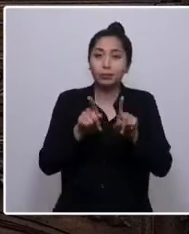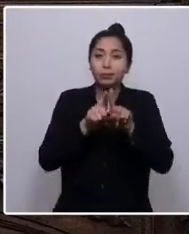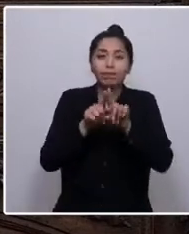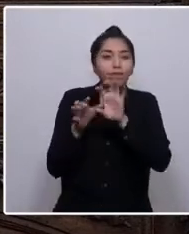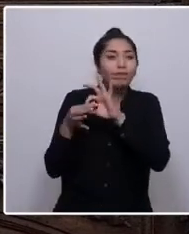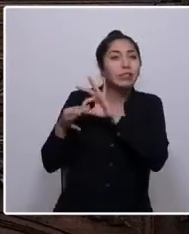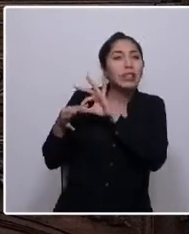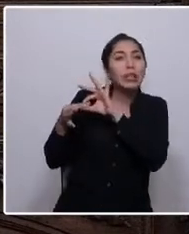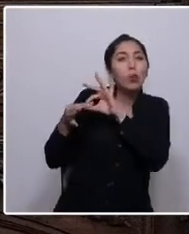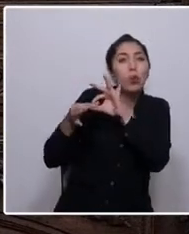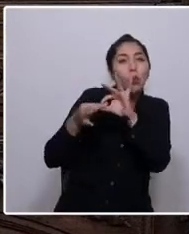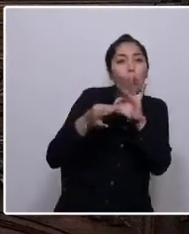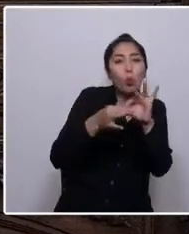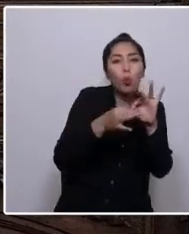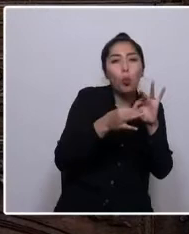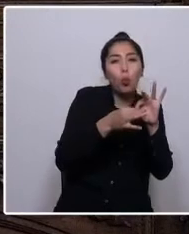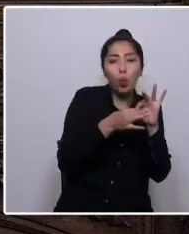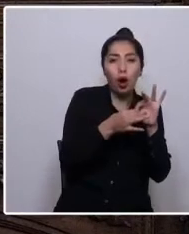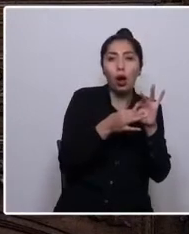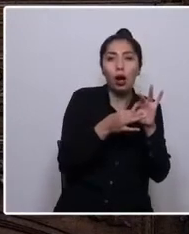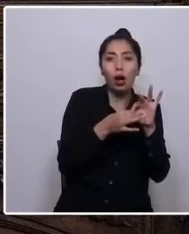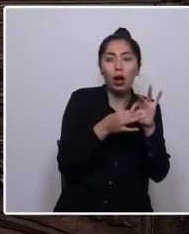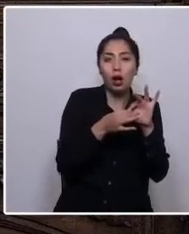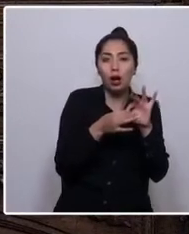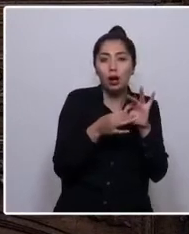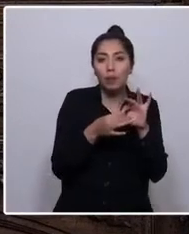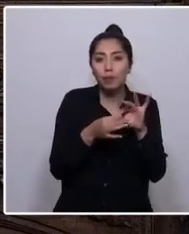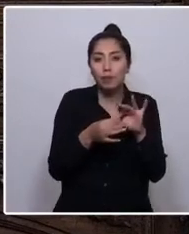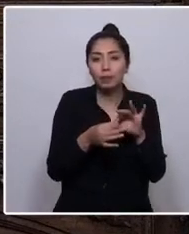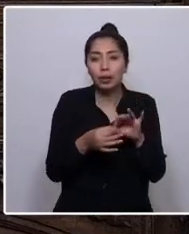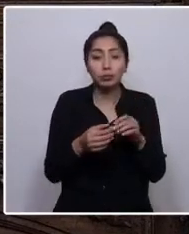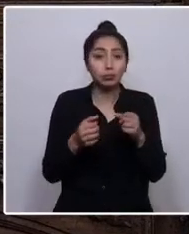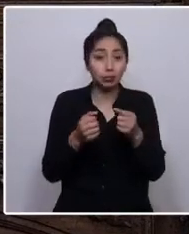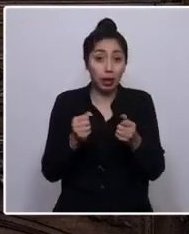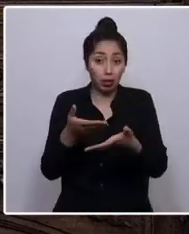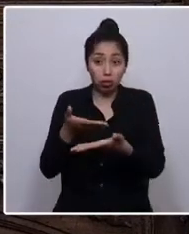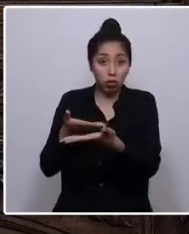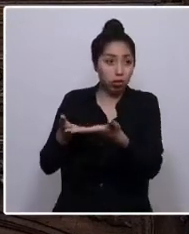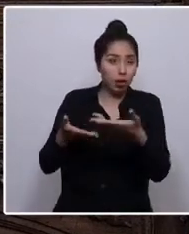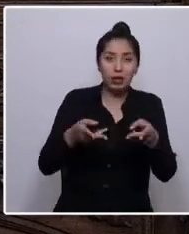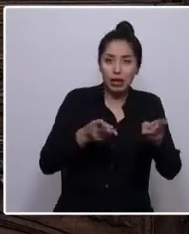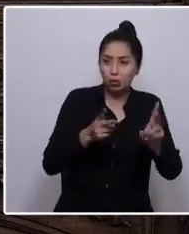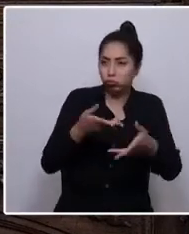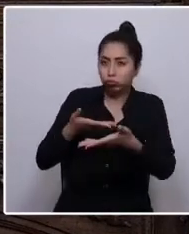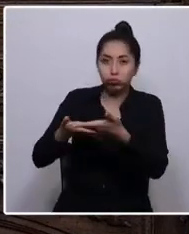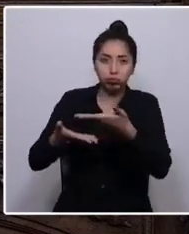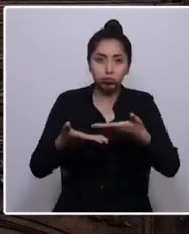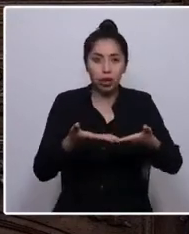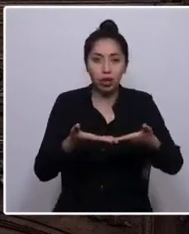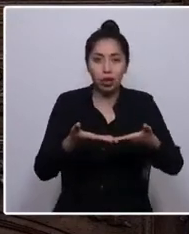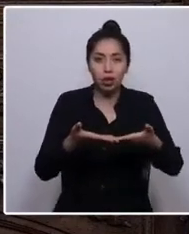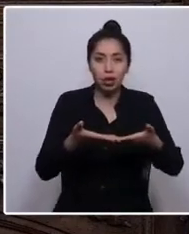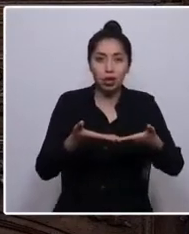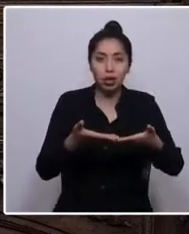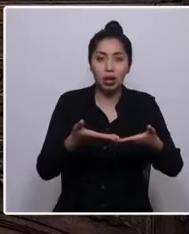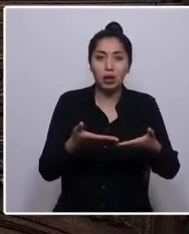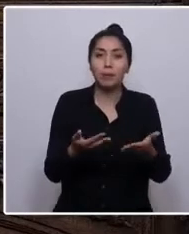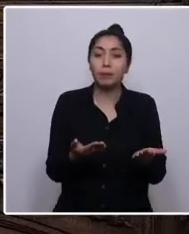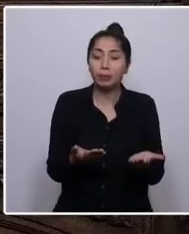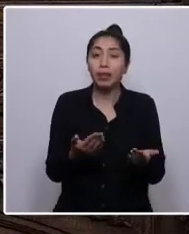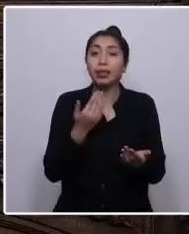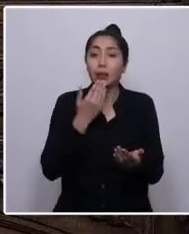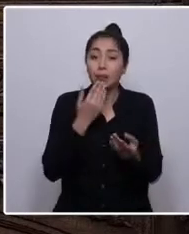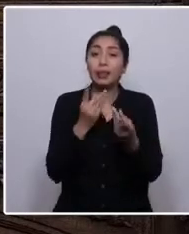indivisible e interdependiente. Una democracia que